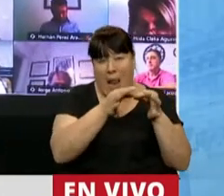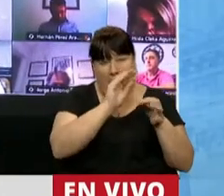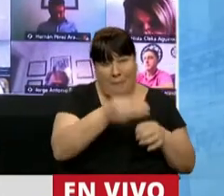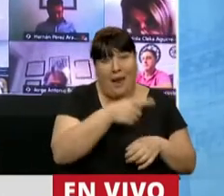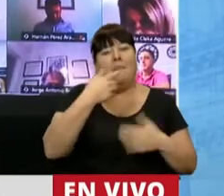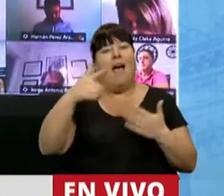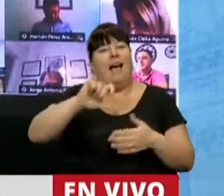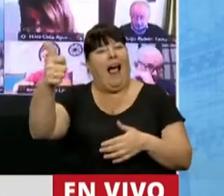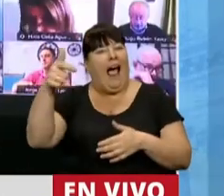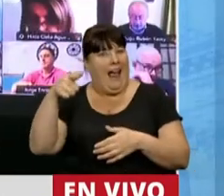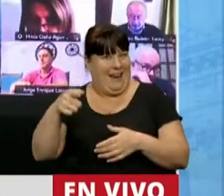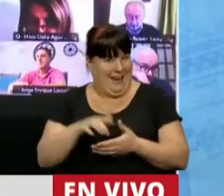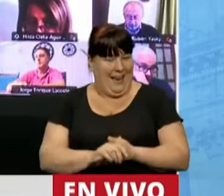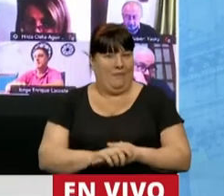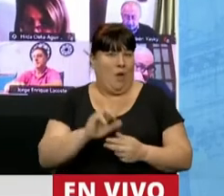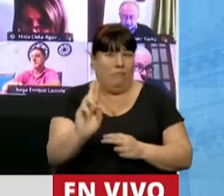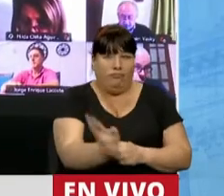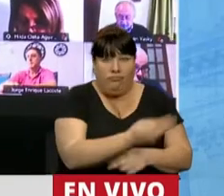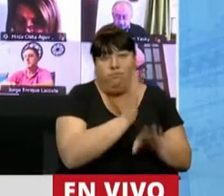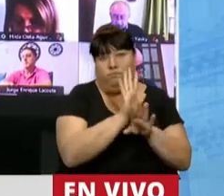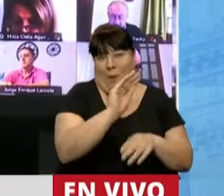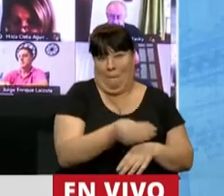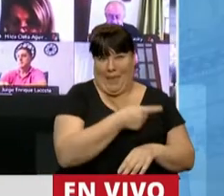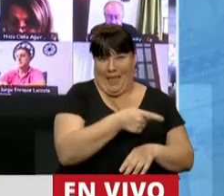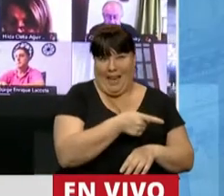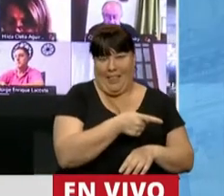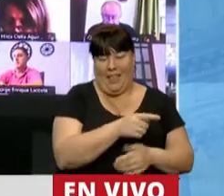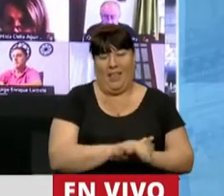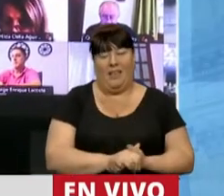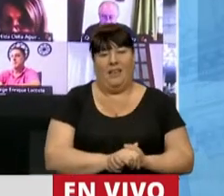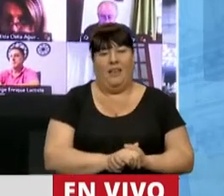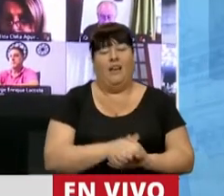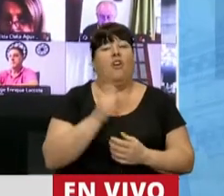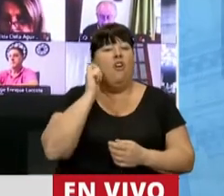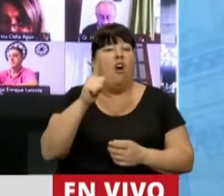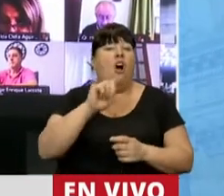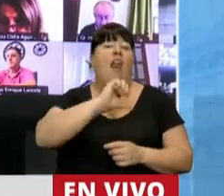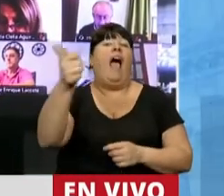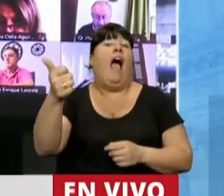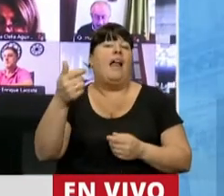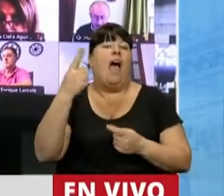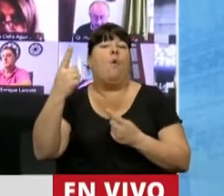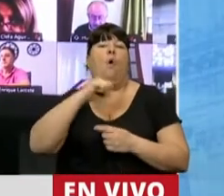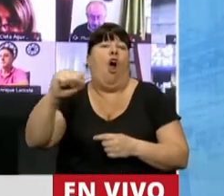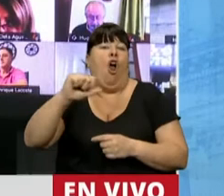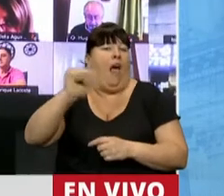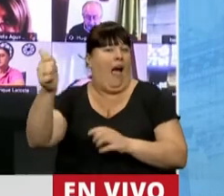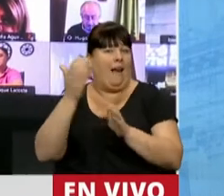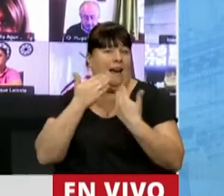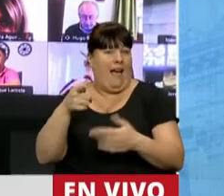donde se perdieron muchas vidas de argentinos, que pudimos ganarla en un gol.